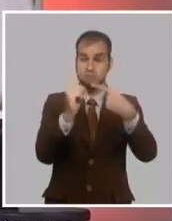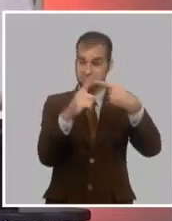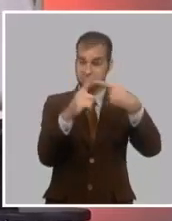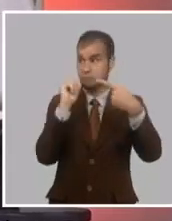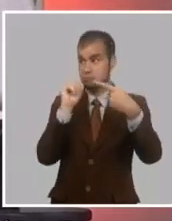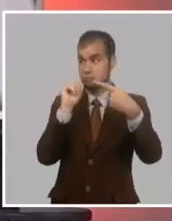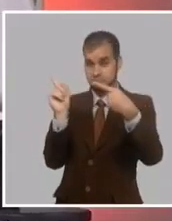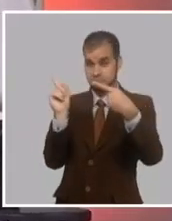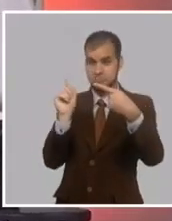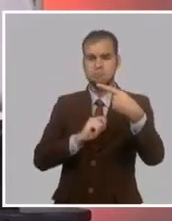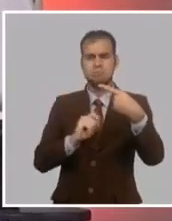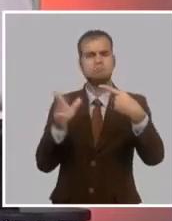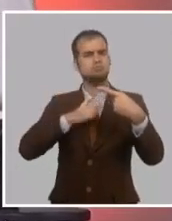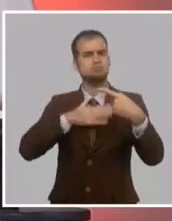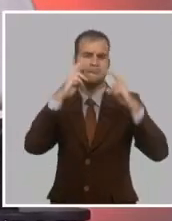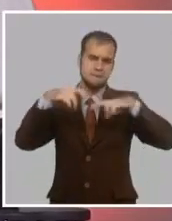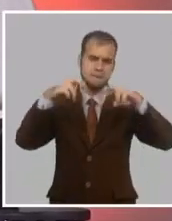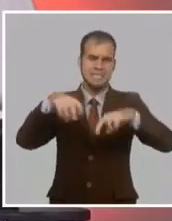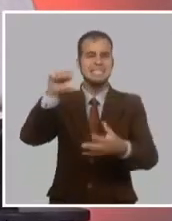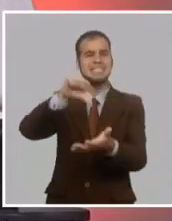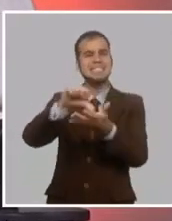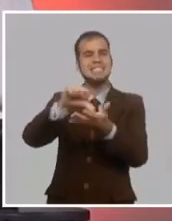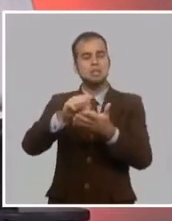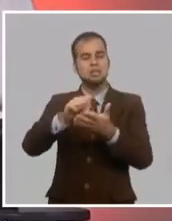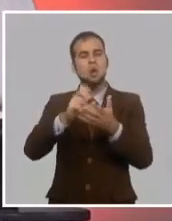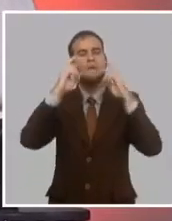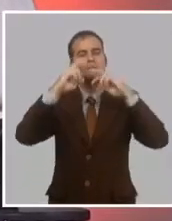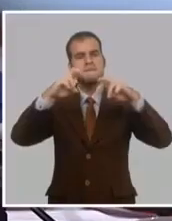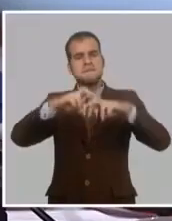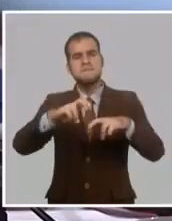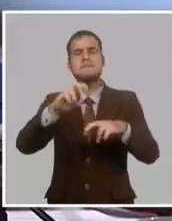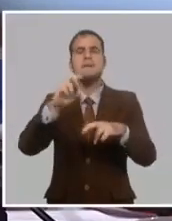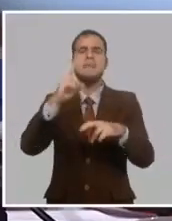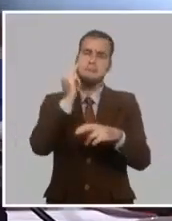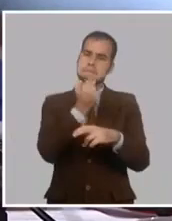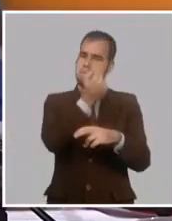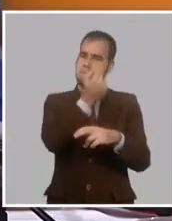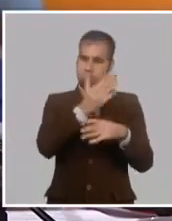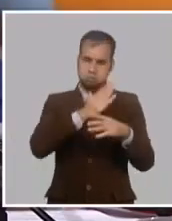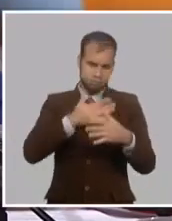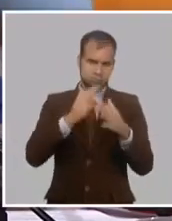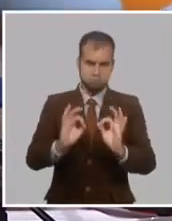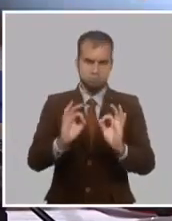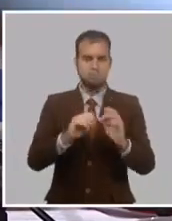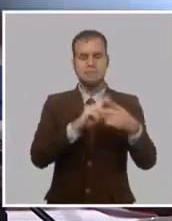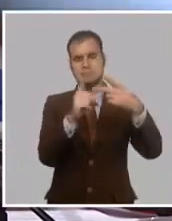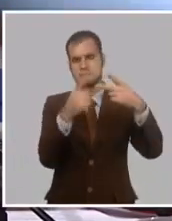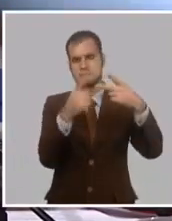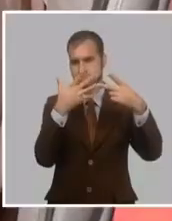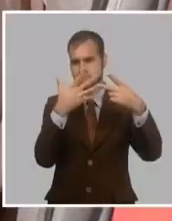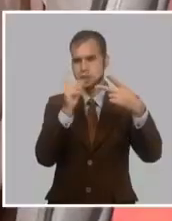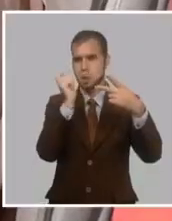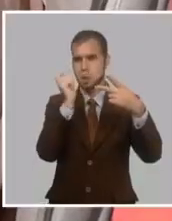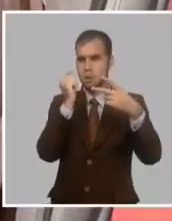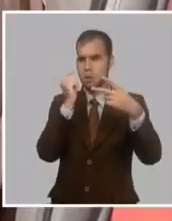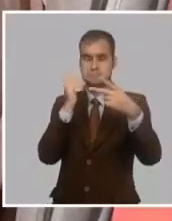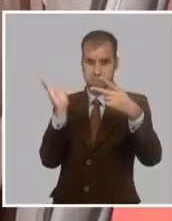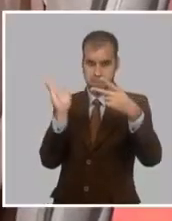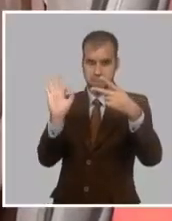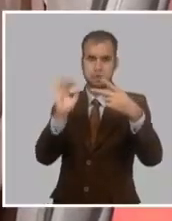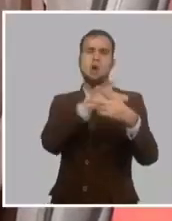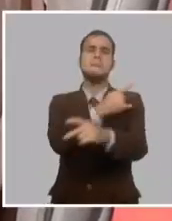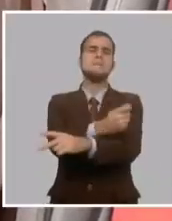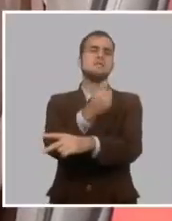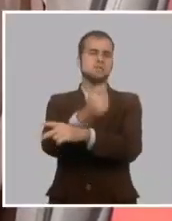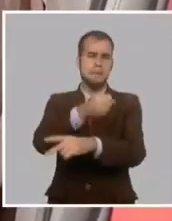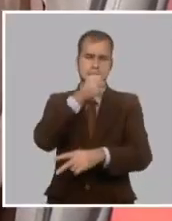López, investigador titular del Centro de Estudios Martianos, y el doctor en ciencias Luis Toledo Sández, investigador, ensayista, profesor